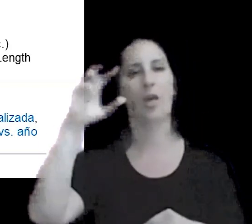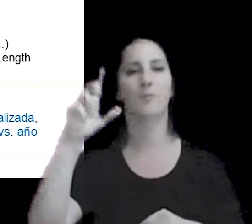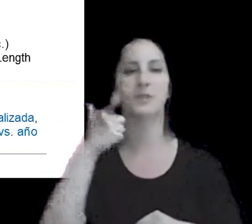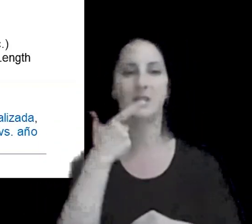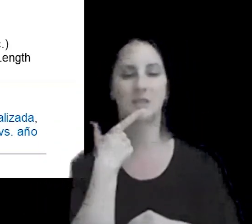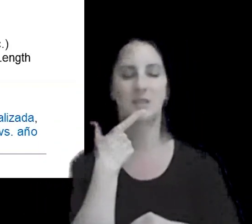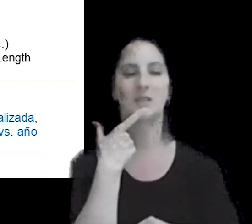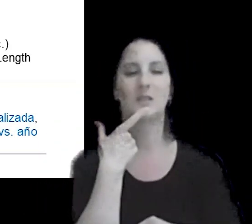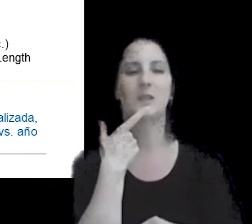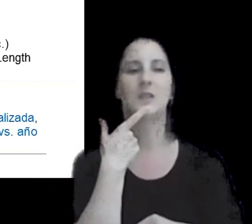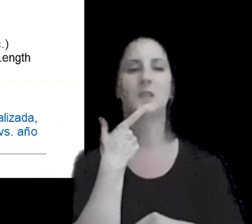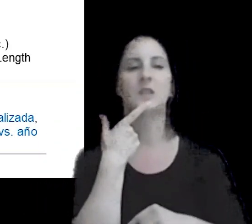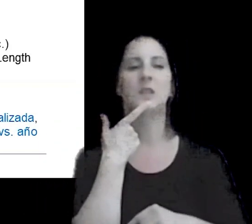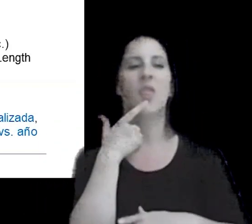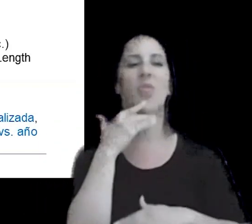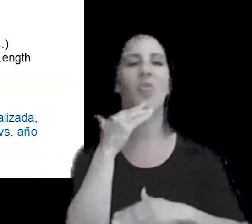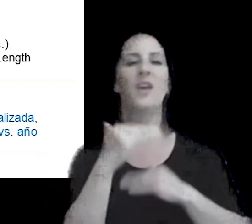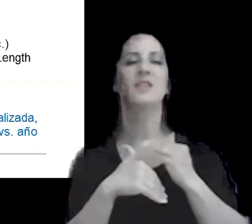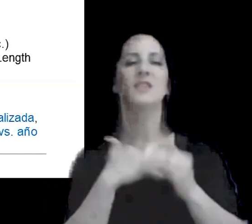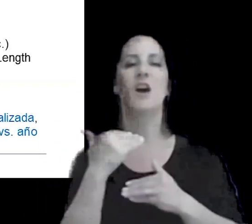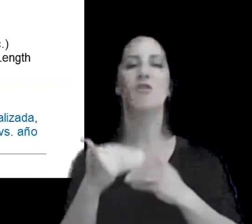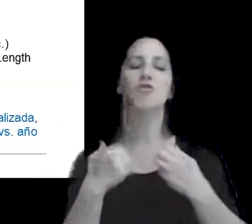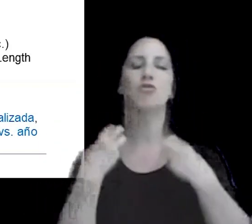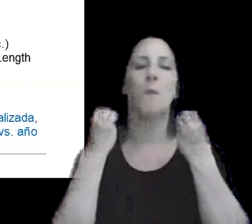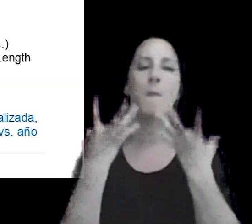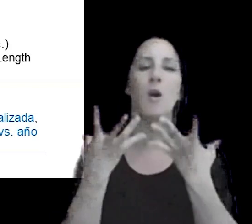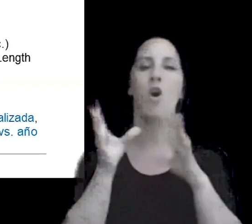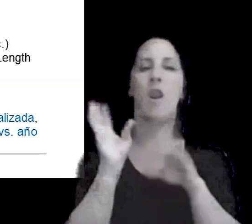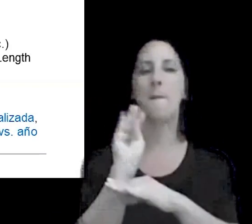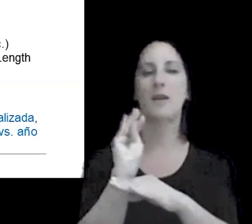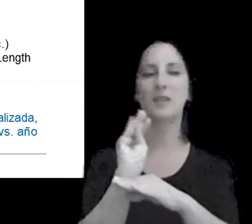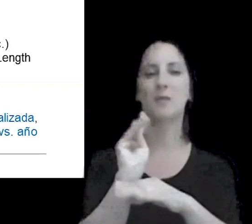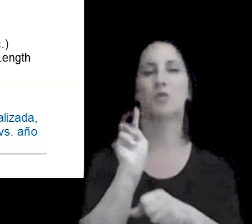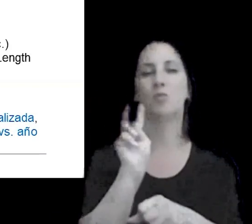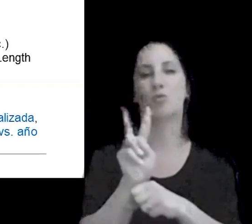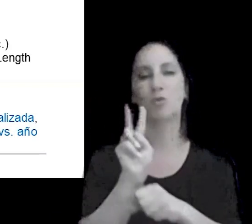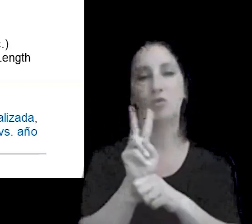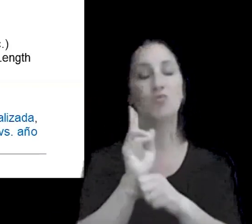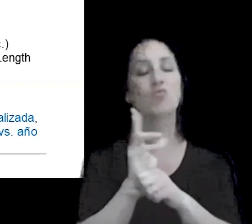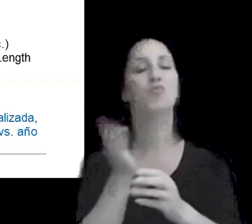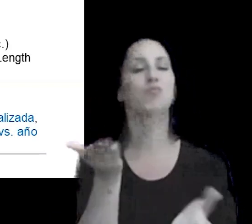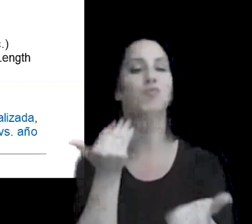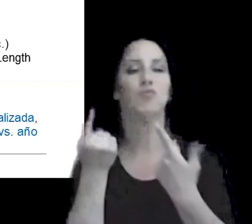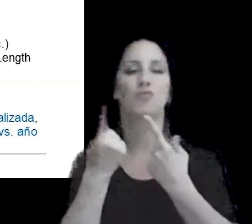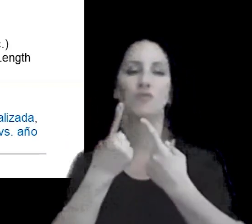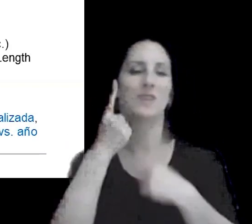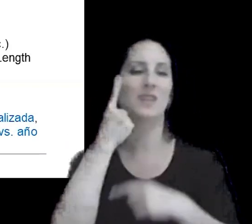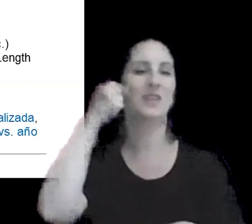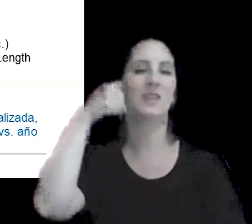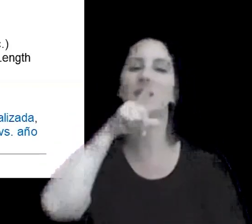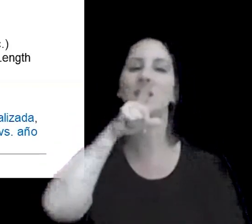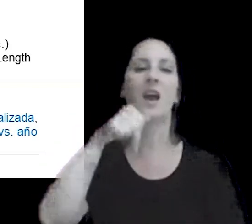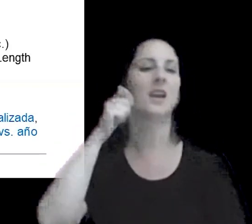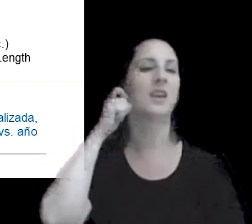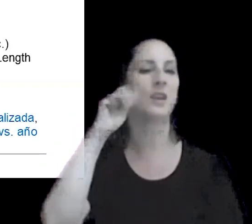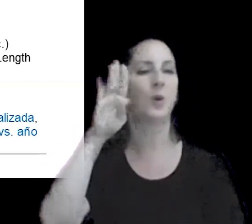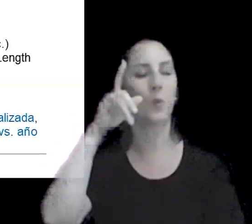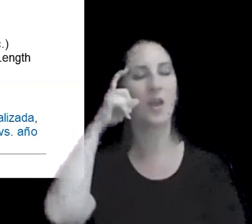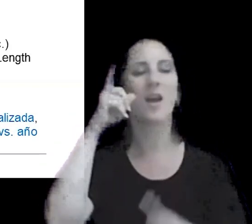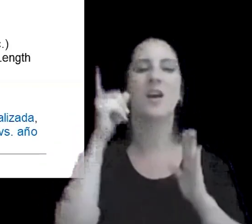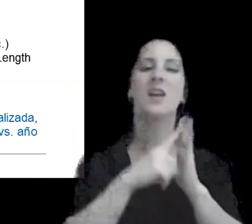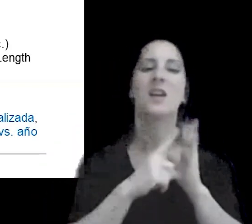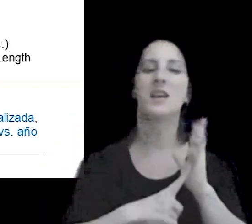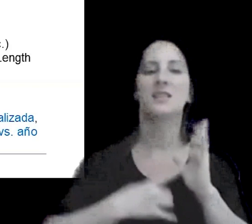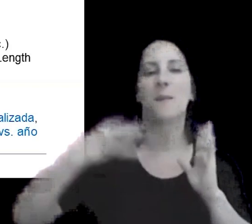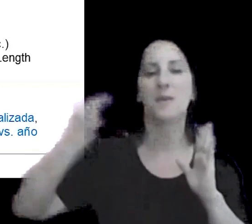el desarrollo mejora mantenimiento protección explotación de los intangibles reglas específicas